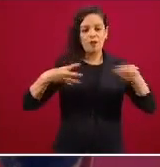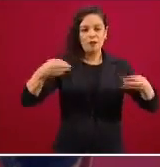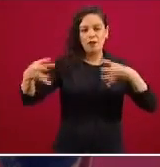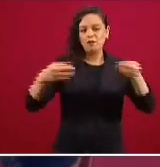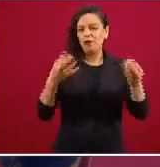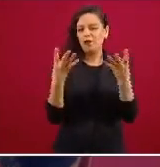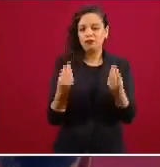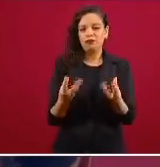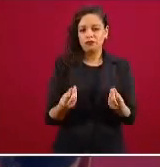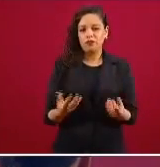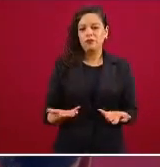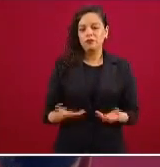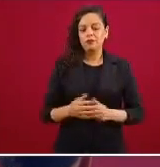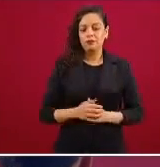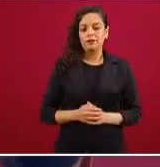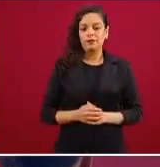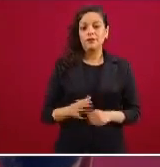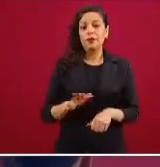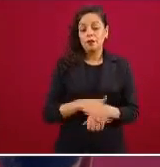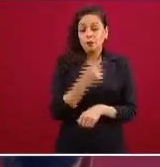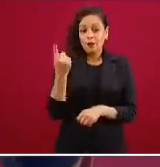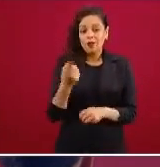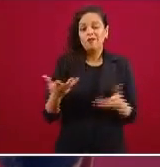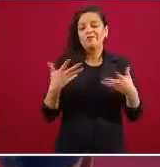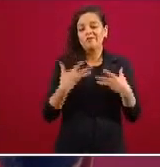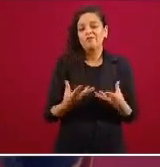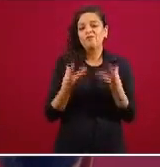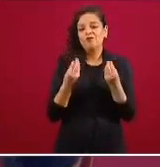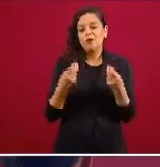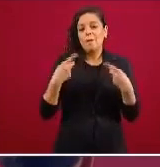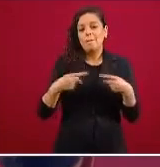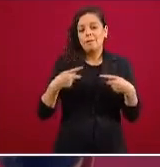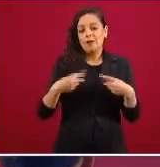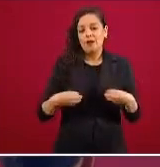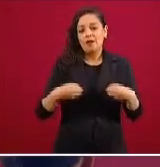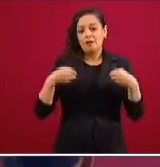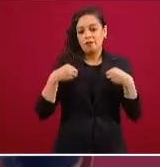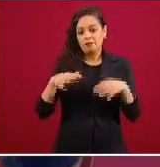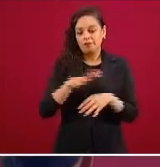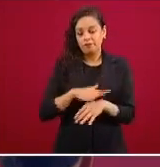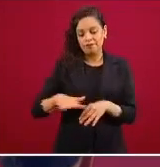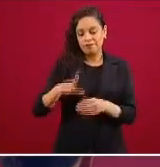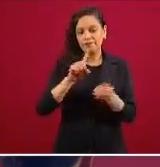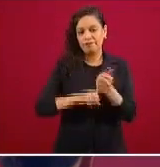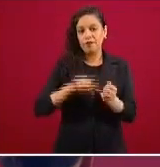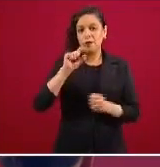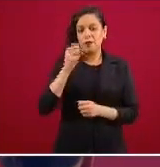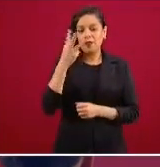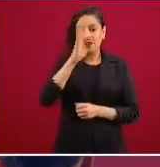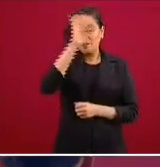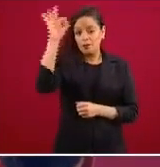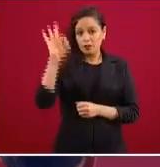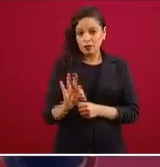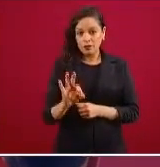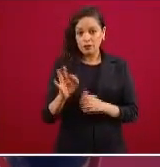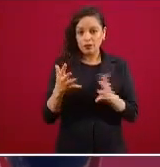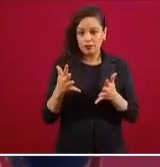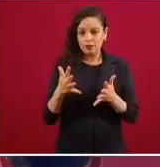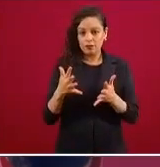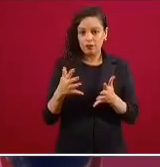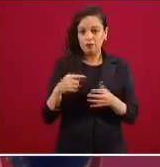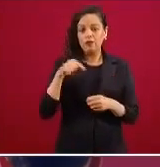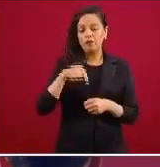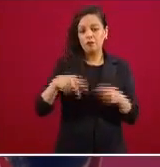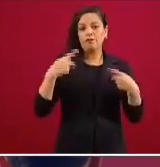razones obvias, tenemos la población más densa, cerca del 23%, un poco más del 23% de hecho, de la población